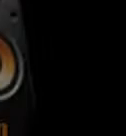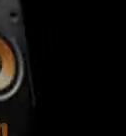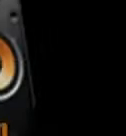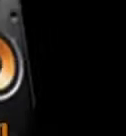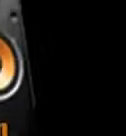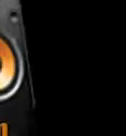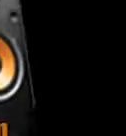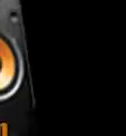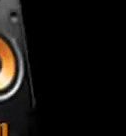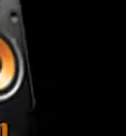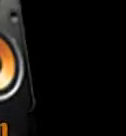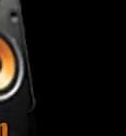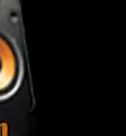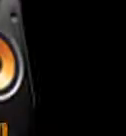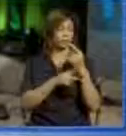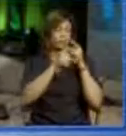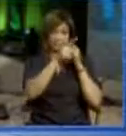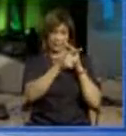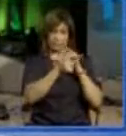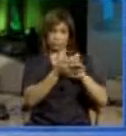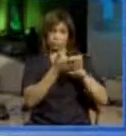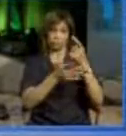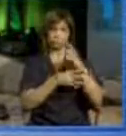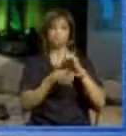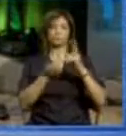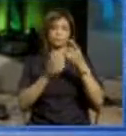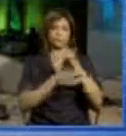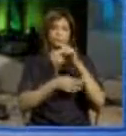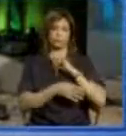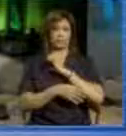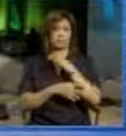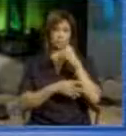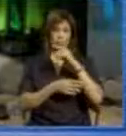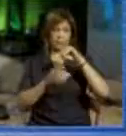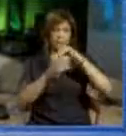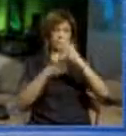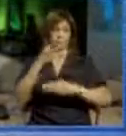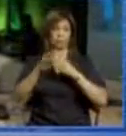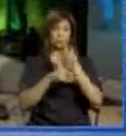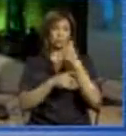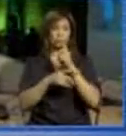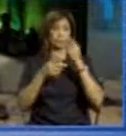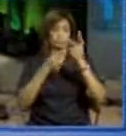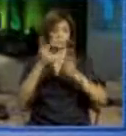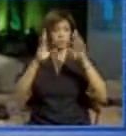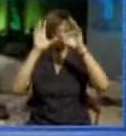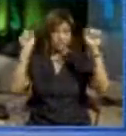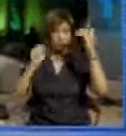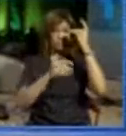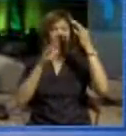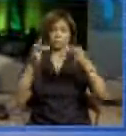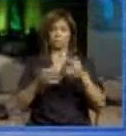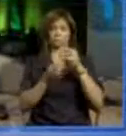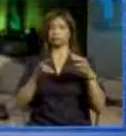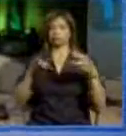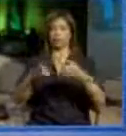Flow de Barrio.net El director ejecutivo del Banco Mundial visitó hoy al presidente de la república para definir una